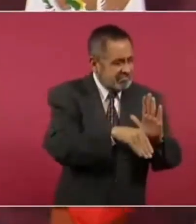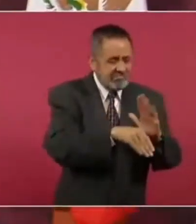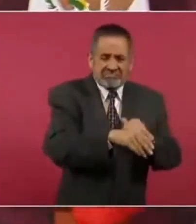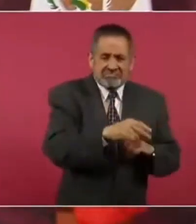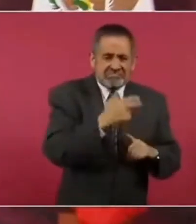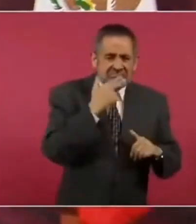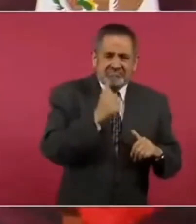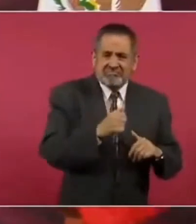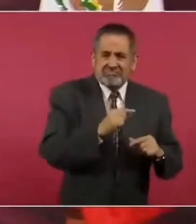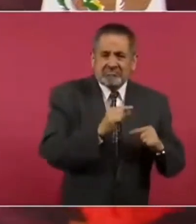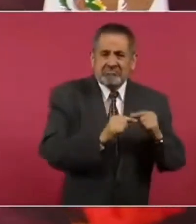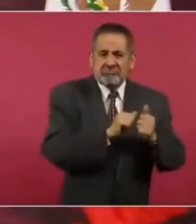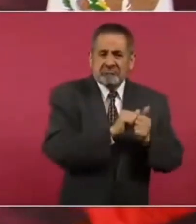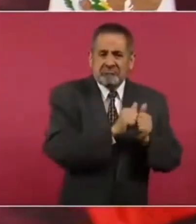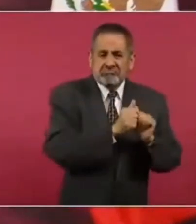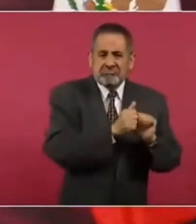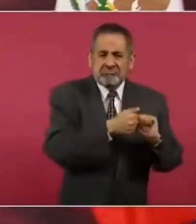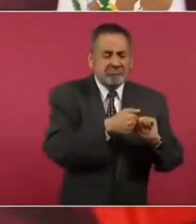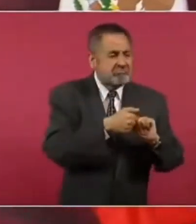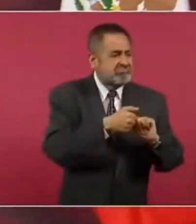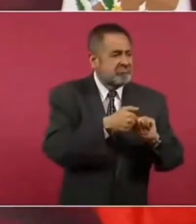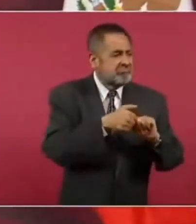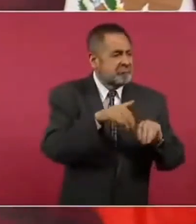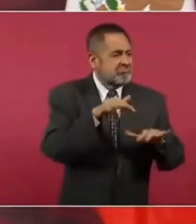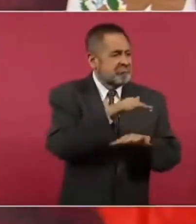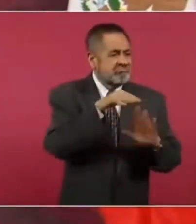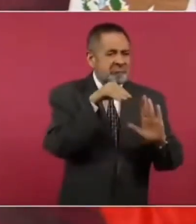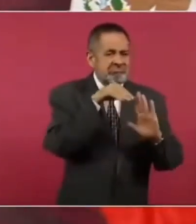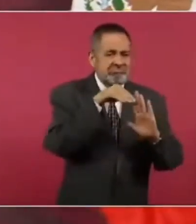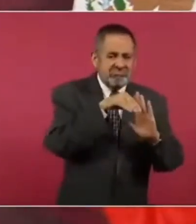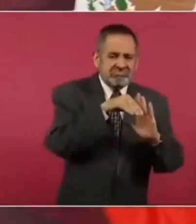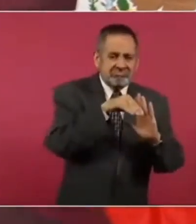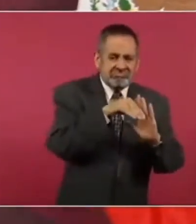de degradación progresivo